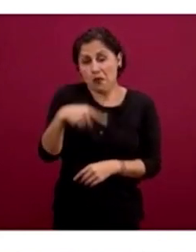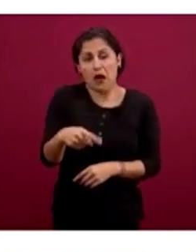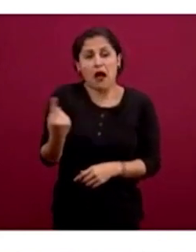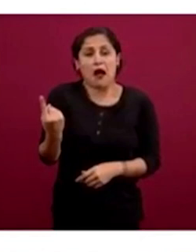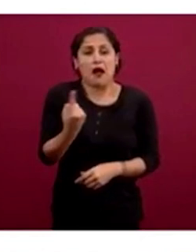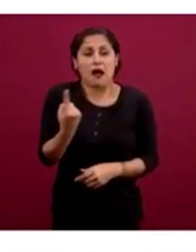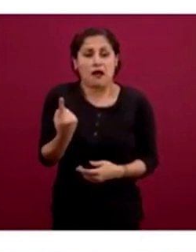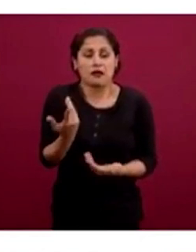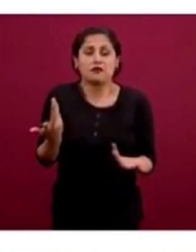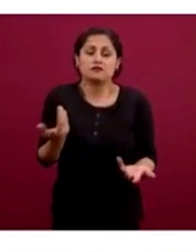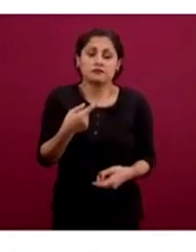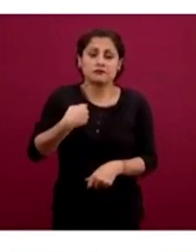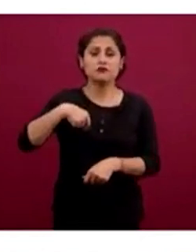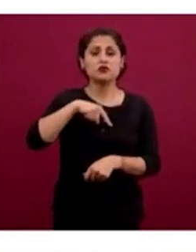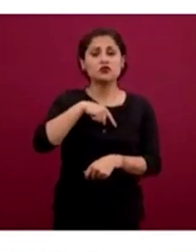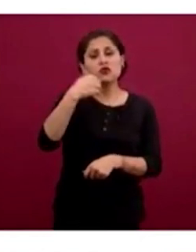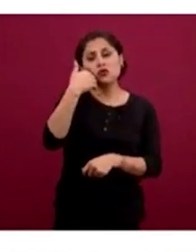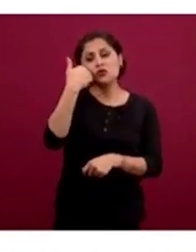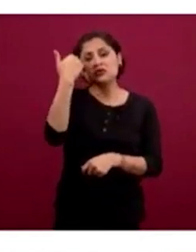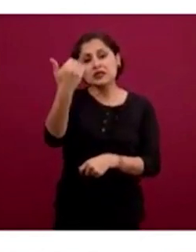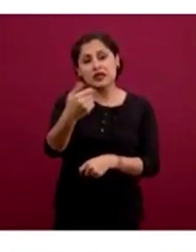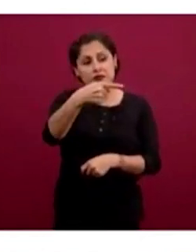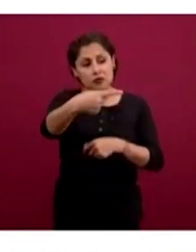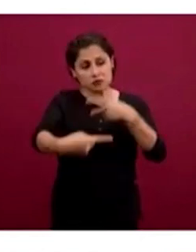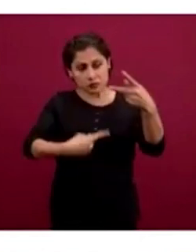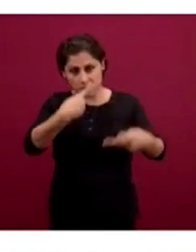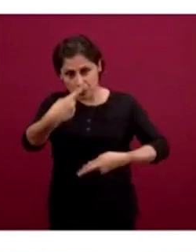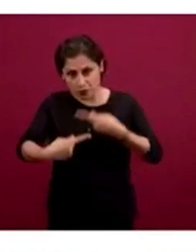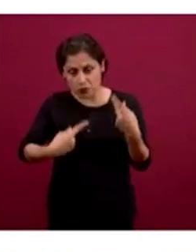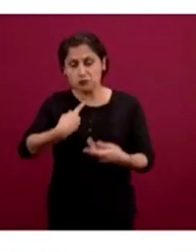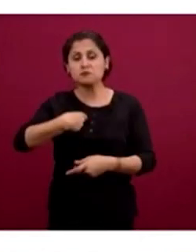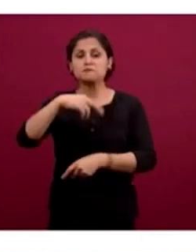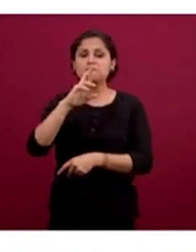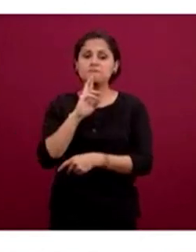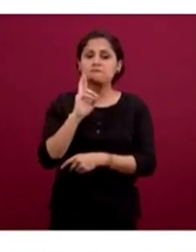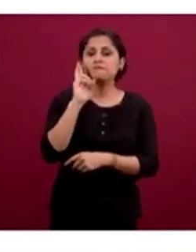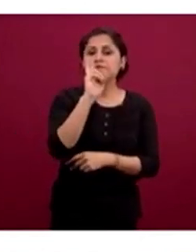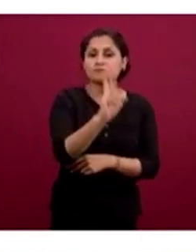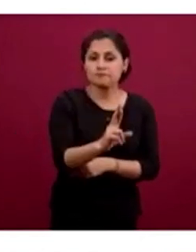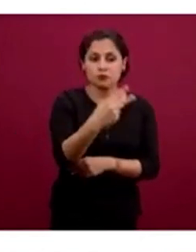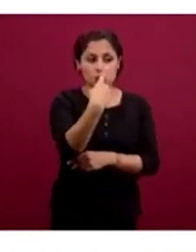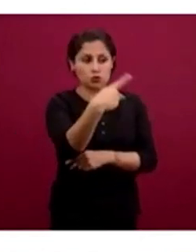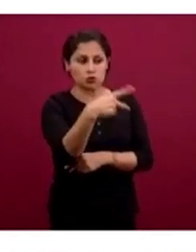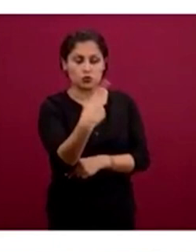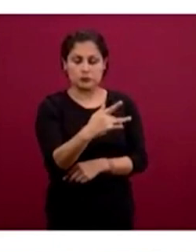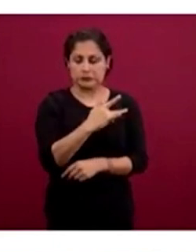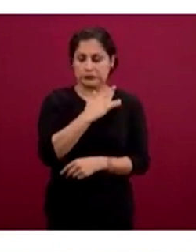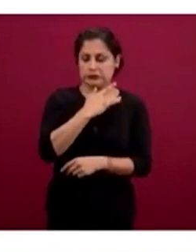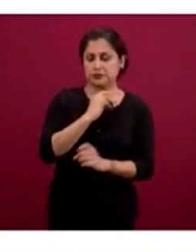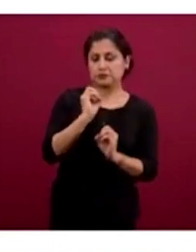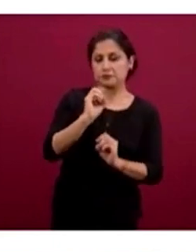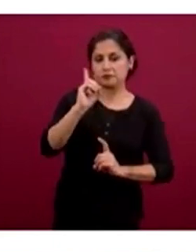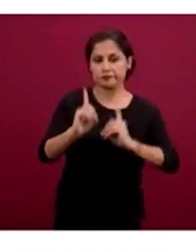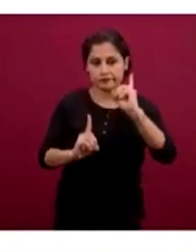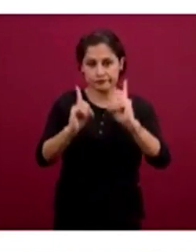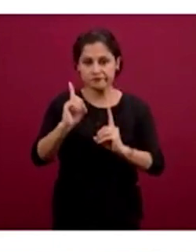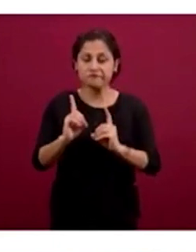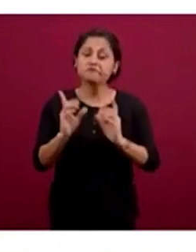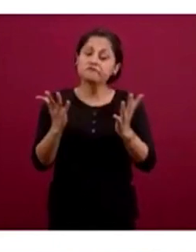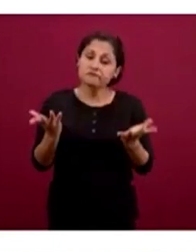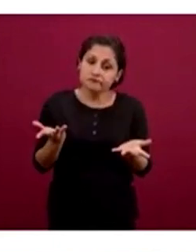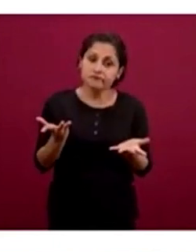y responder dudas sobre COVID, es identificar síntomas y orientar sobre acciones a seguir, este puede ser uno de los mejores